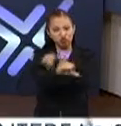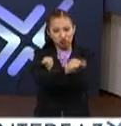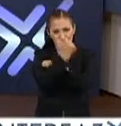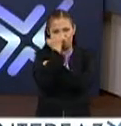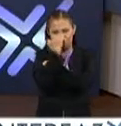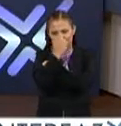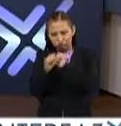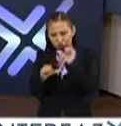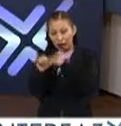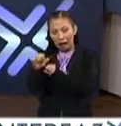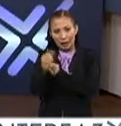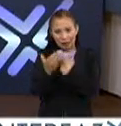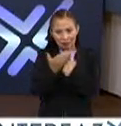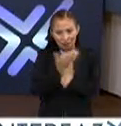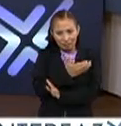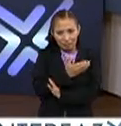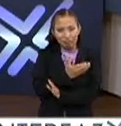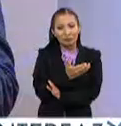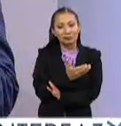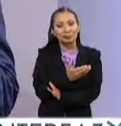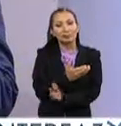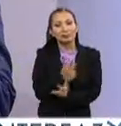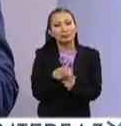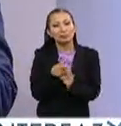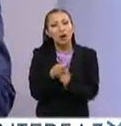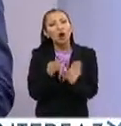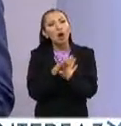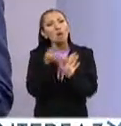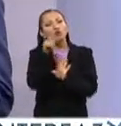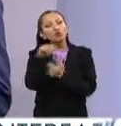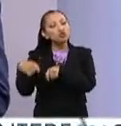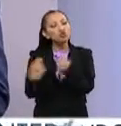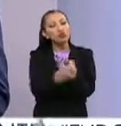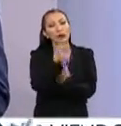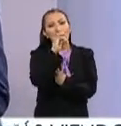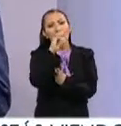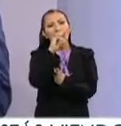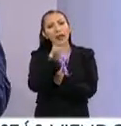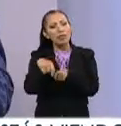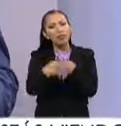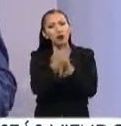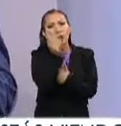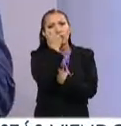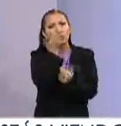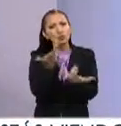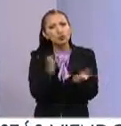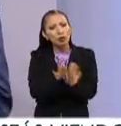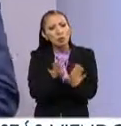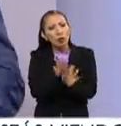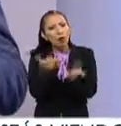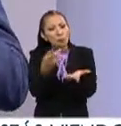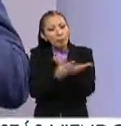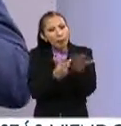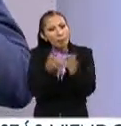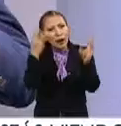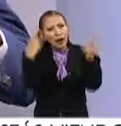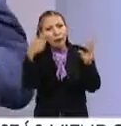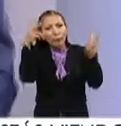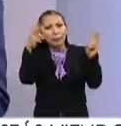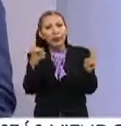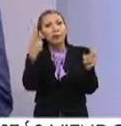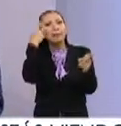académico. De entrada, ¿cómo lo ofrece el Politécnico Nacional a sus estudiantes? ¿Qué tipo de programa es?